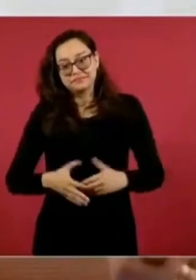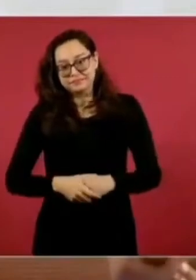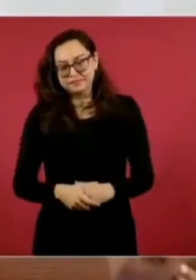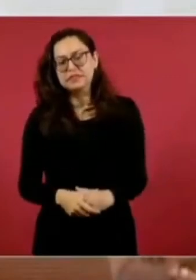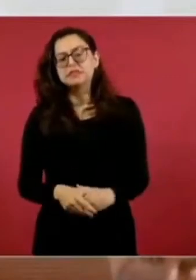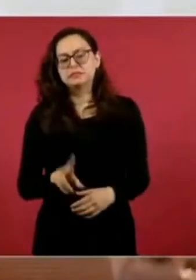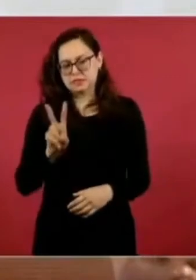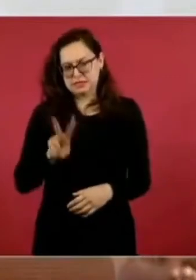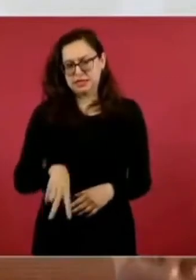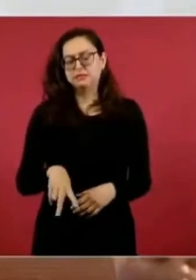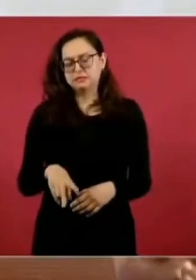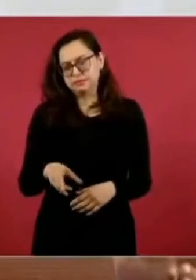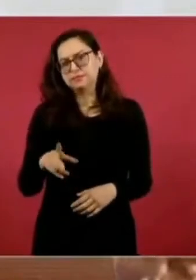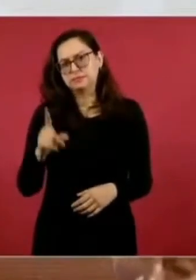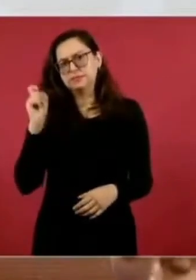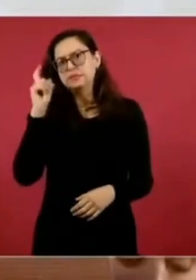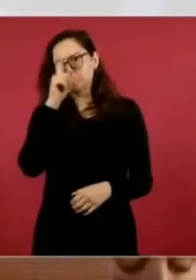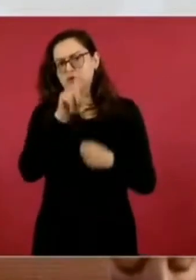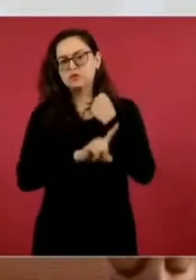número de homicidios,